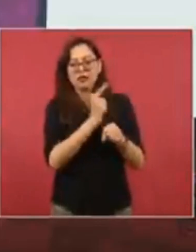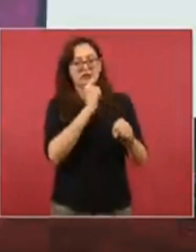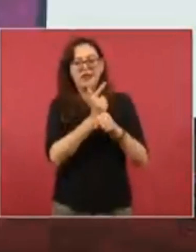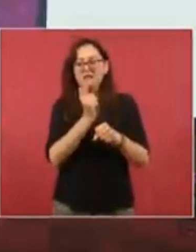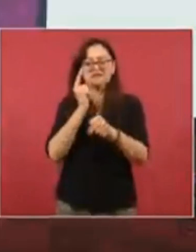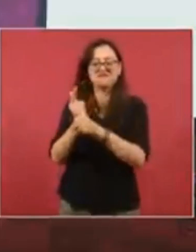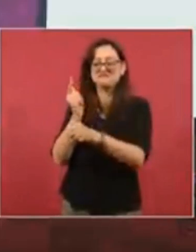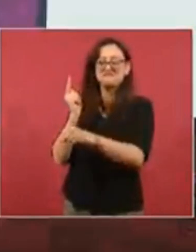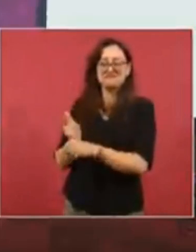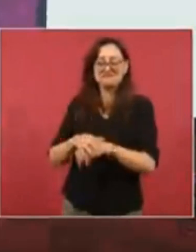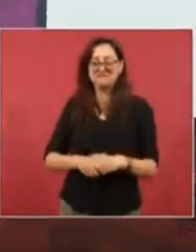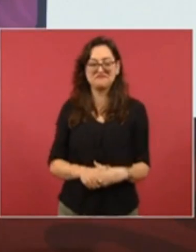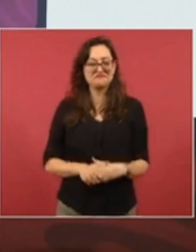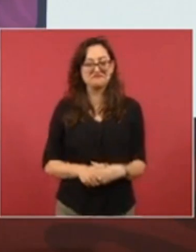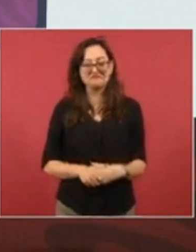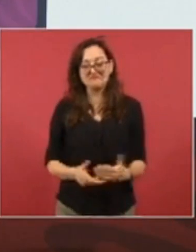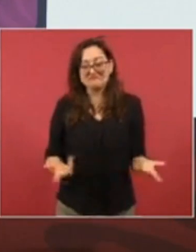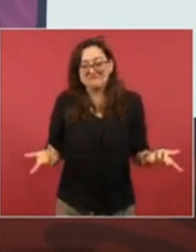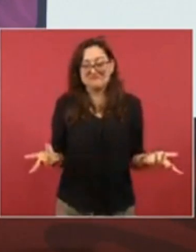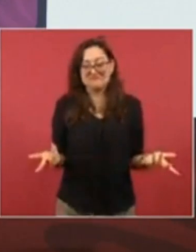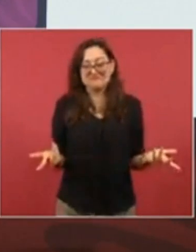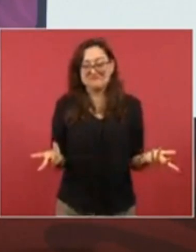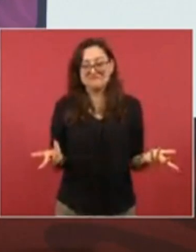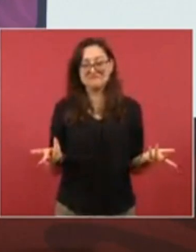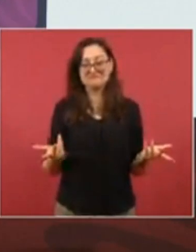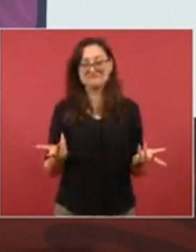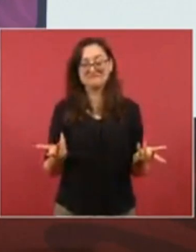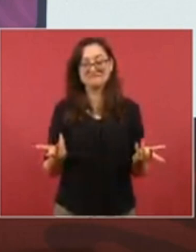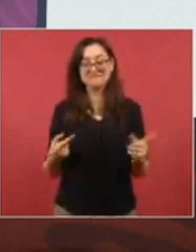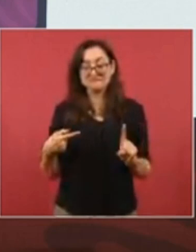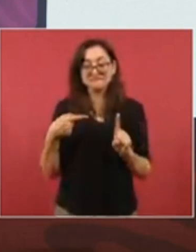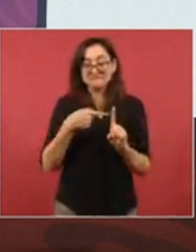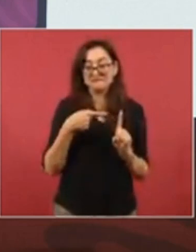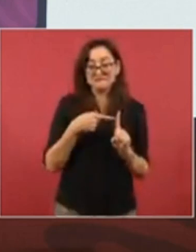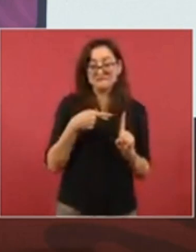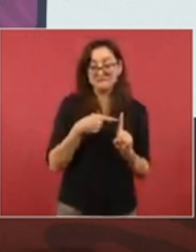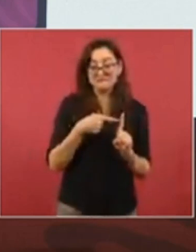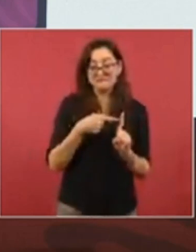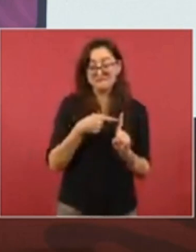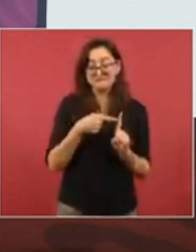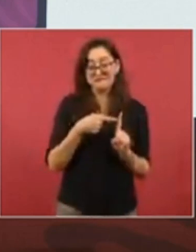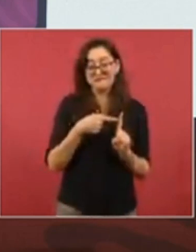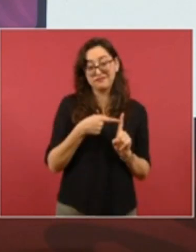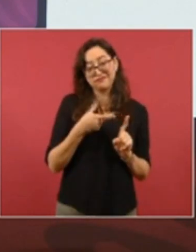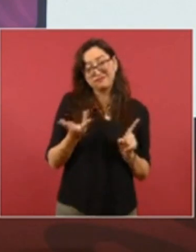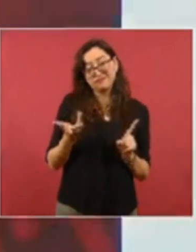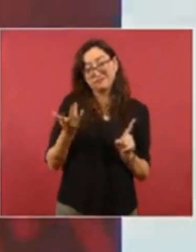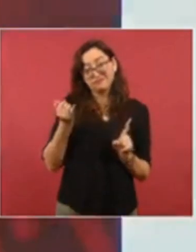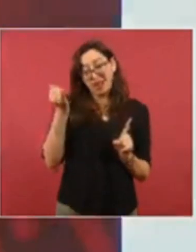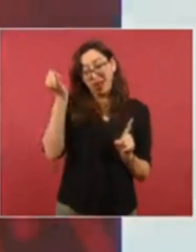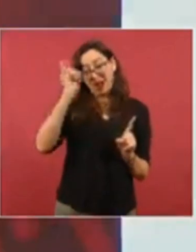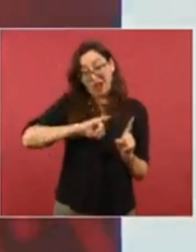de juicio práctico, de que él informaba a sus jefes,